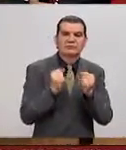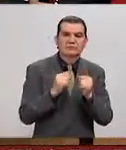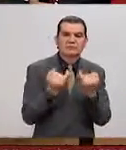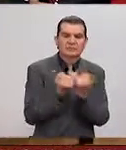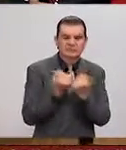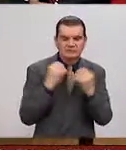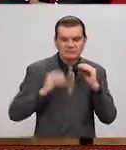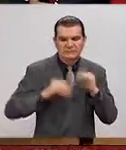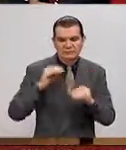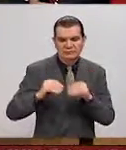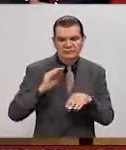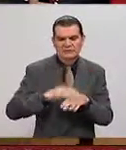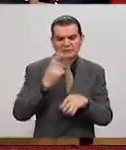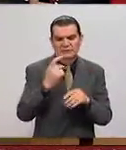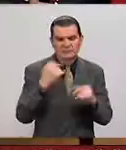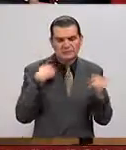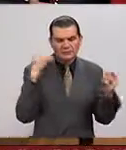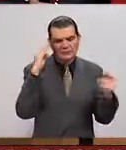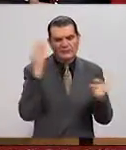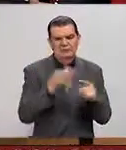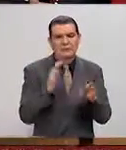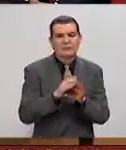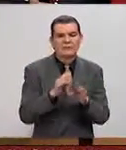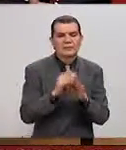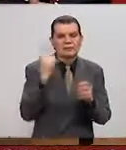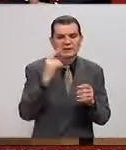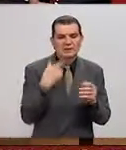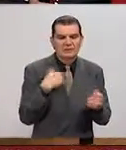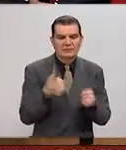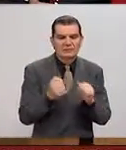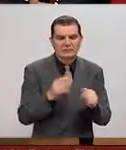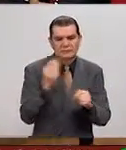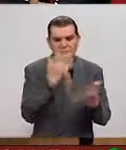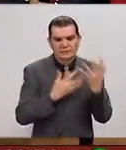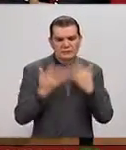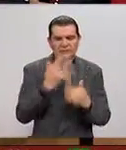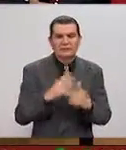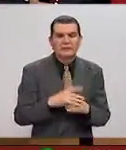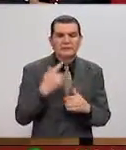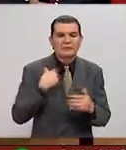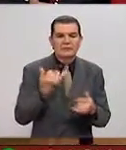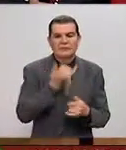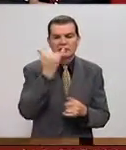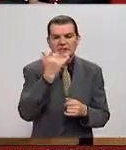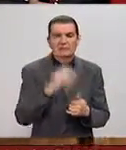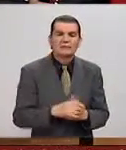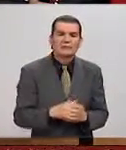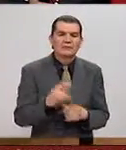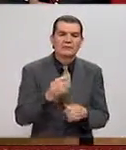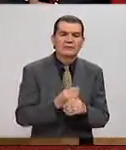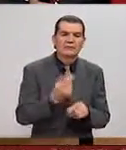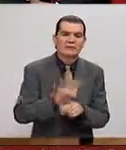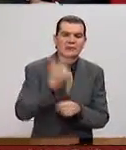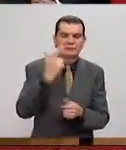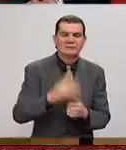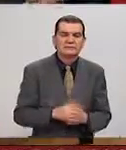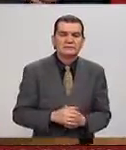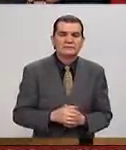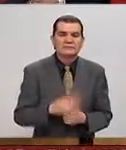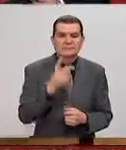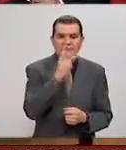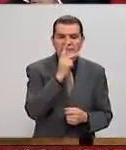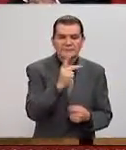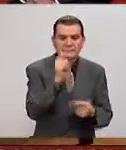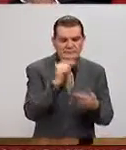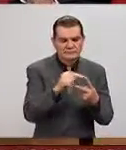tendría que ser diseñado con esta perspectiva de diseño industrial para que el operador no se confunda y no cometa errores, ¿no? Que pueden ser muy claves. Entonces, dijiste dos